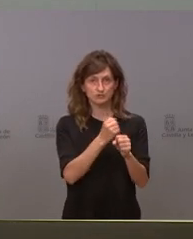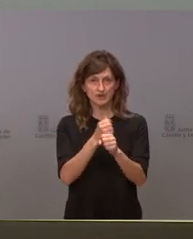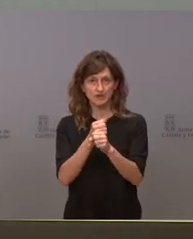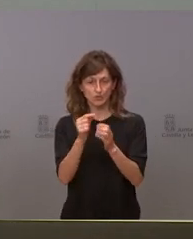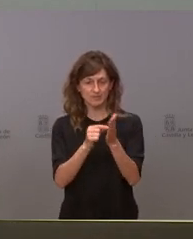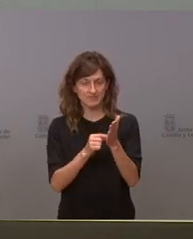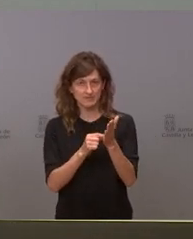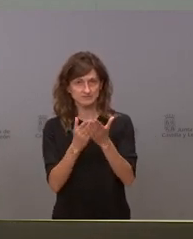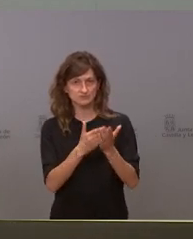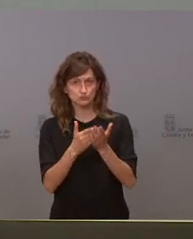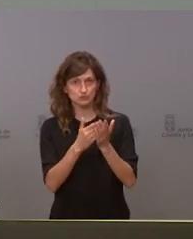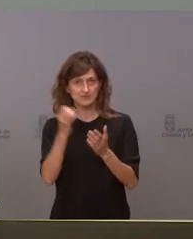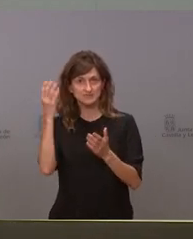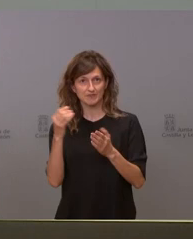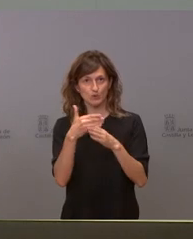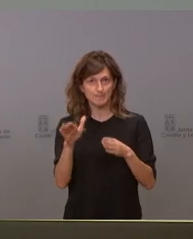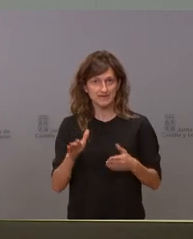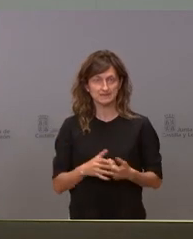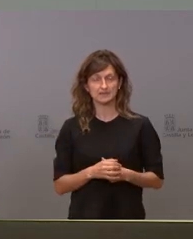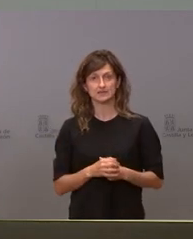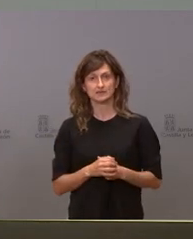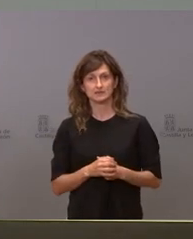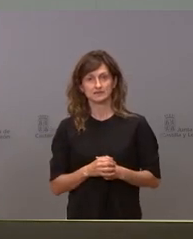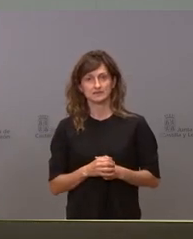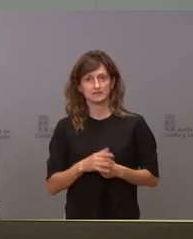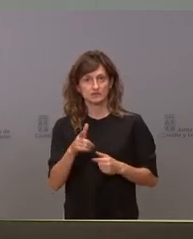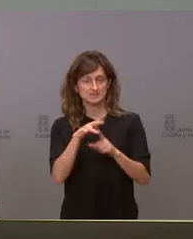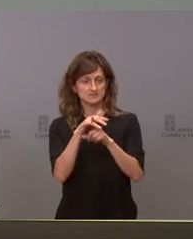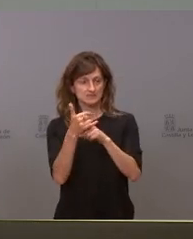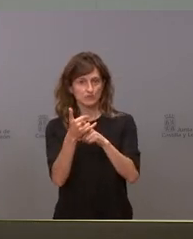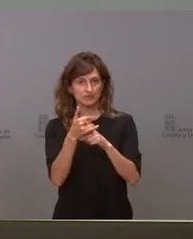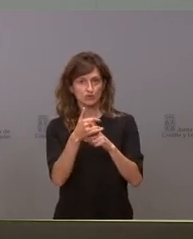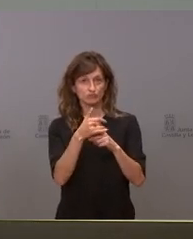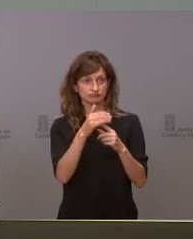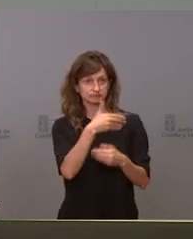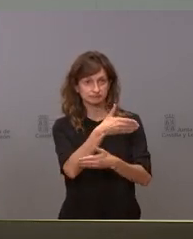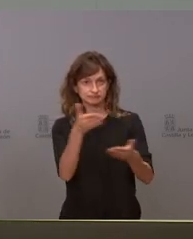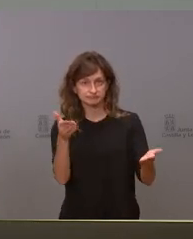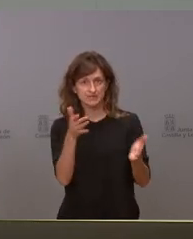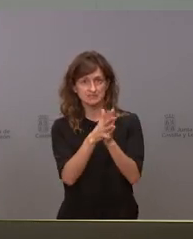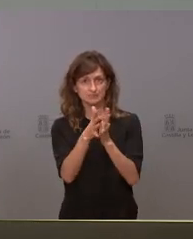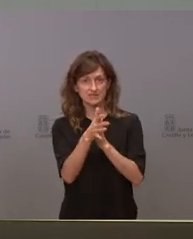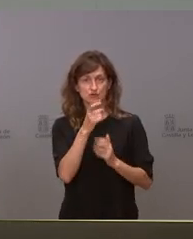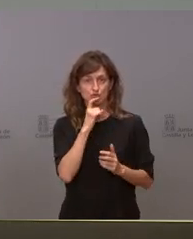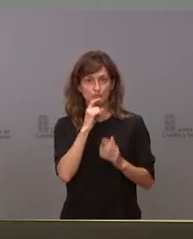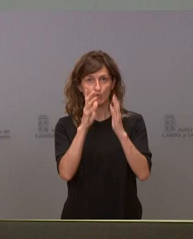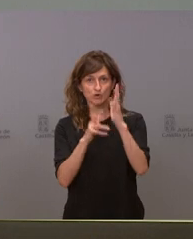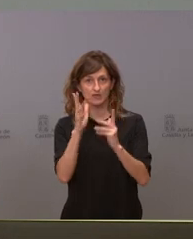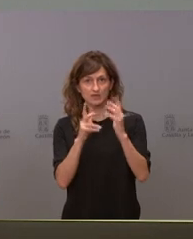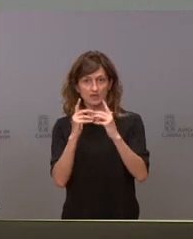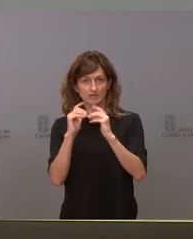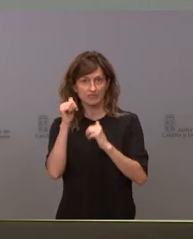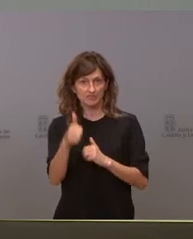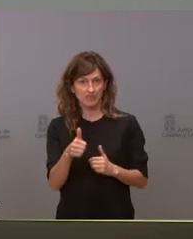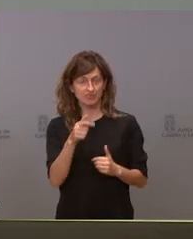medidas fuera de ese semáforo cómo se puede explicar esta situación a los ciudadanos porque con esta incidencia y estos ingresos en otras